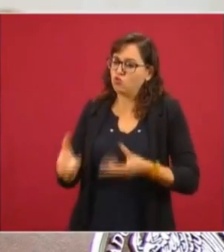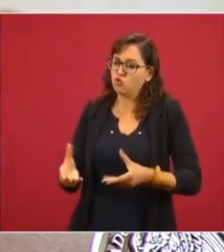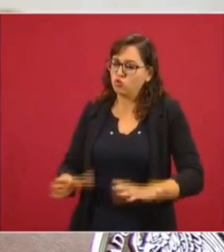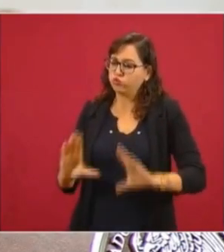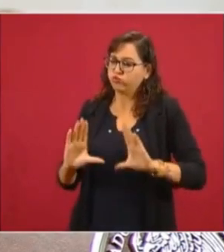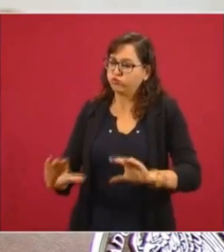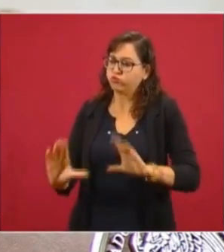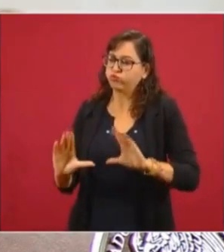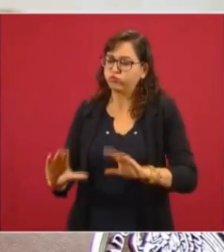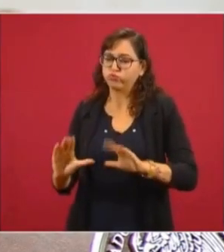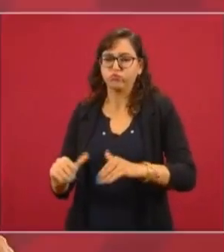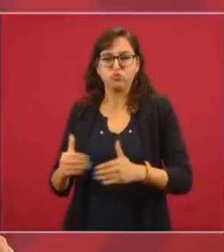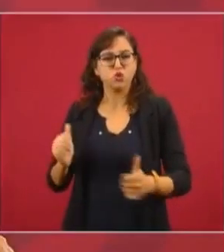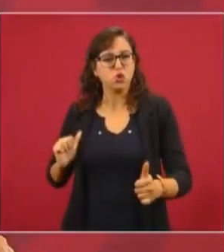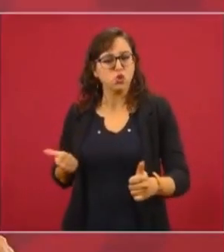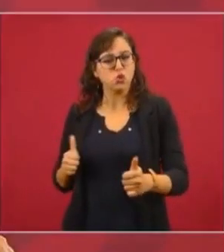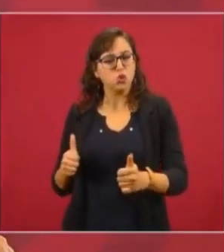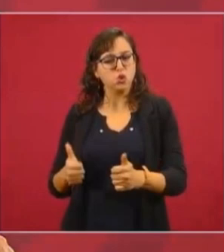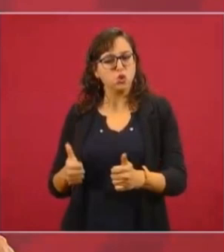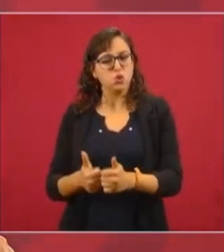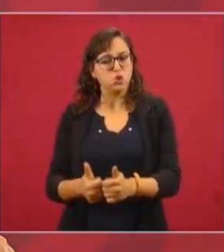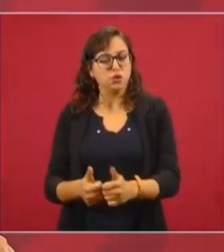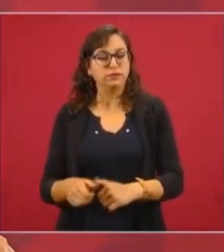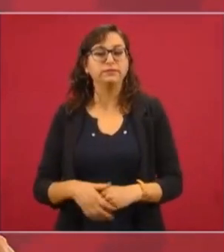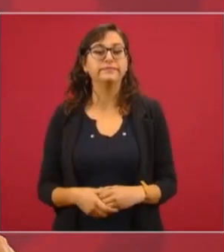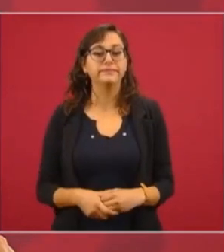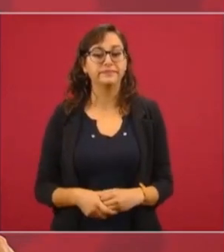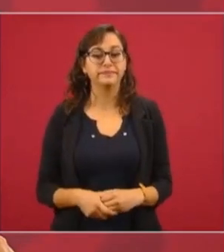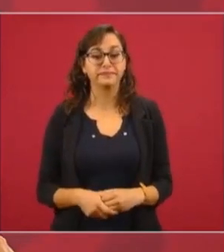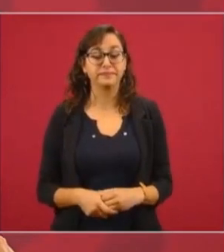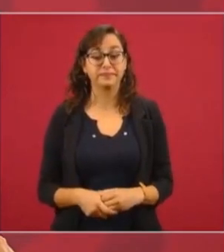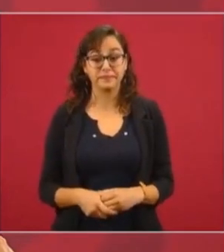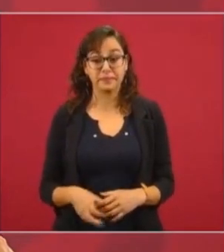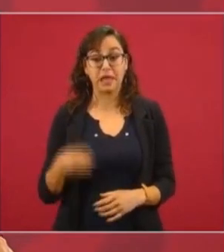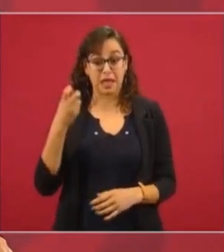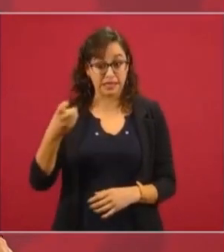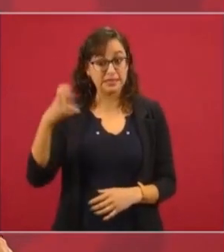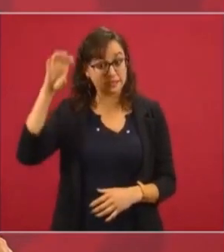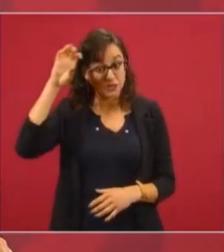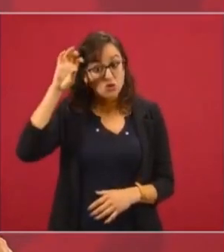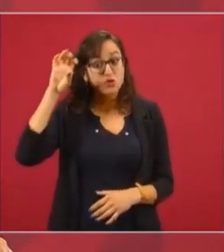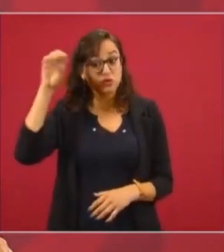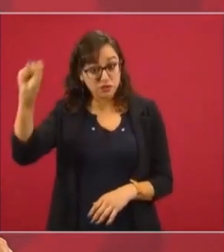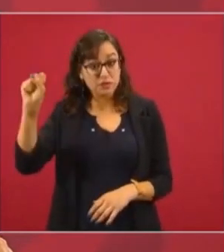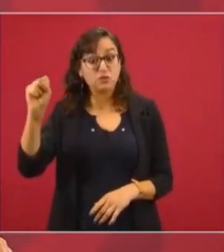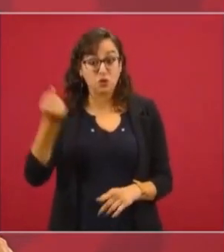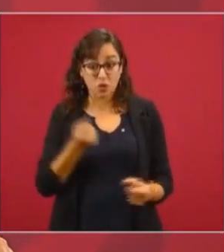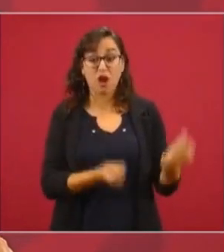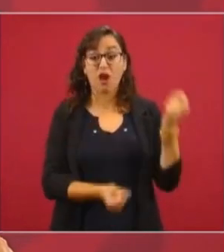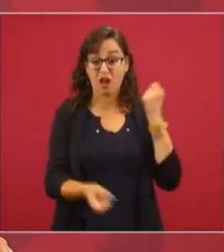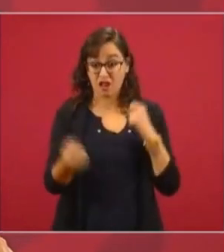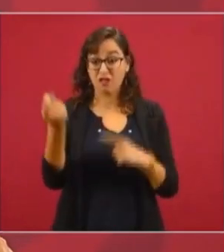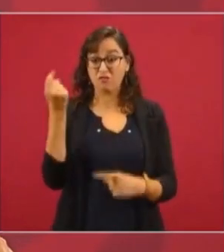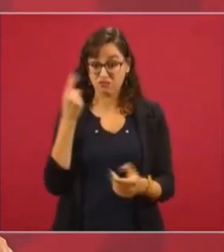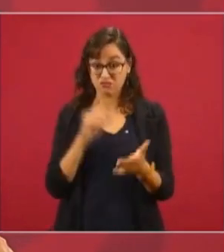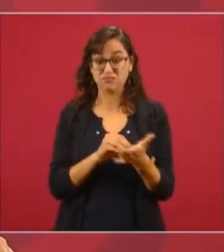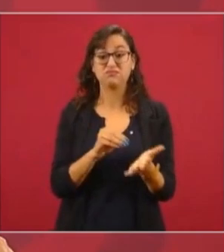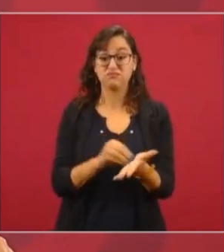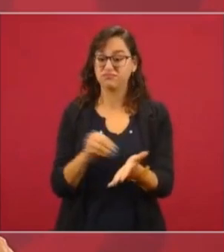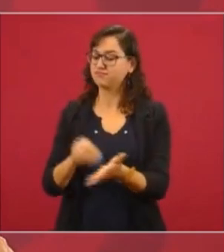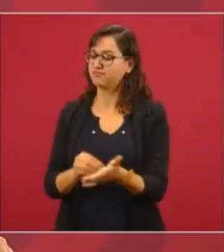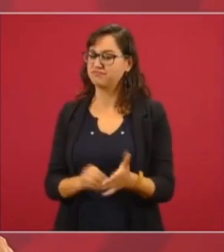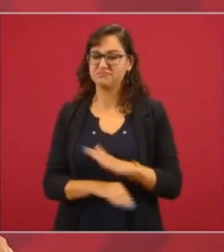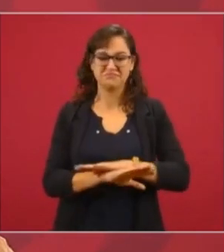civilizarnos. y esa es la concepción. Queremos,